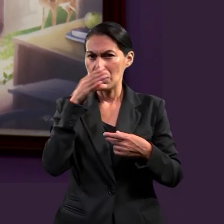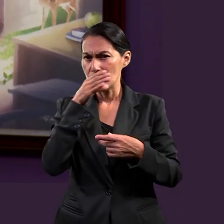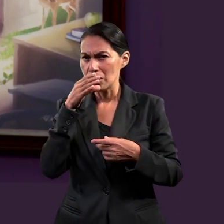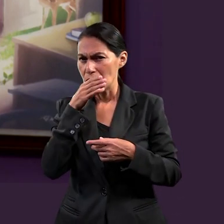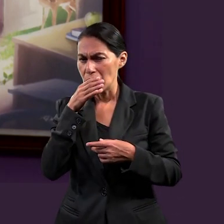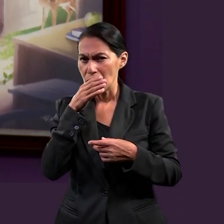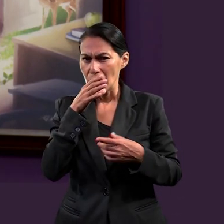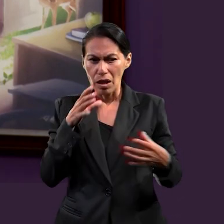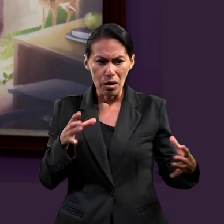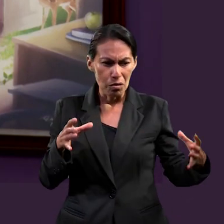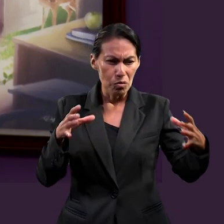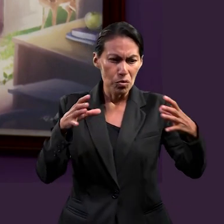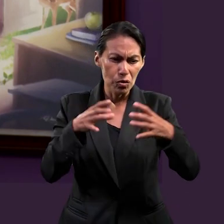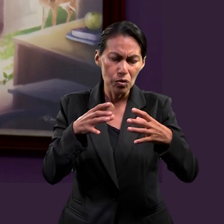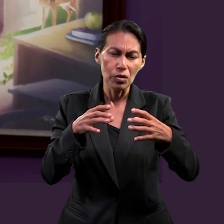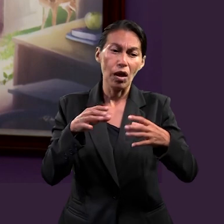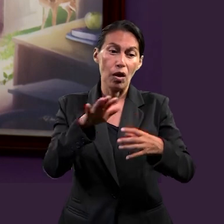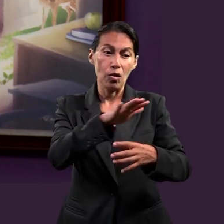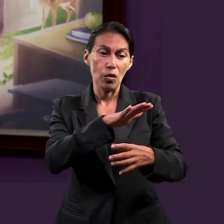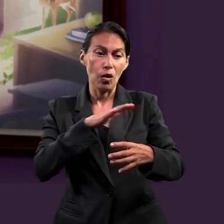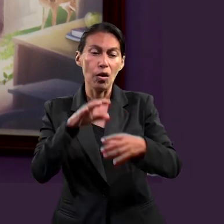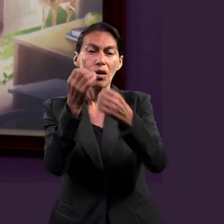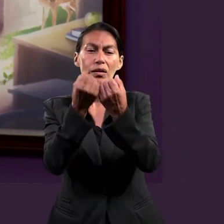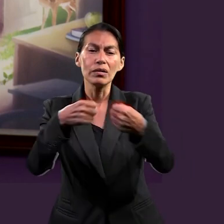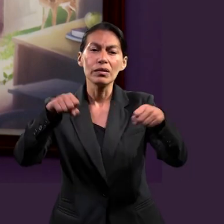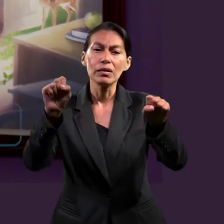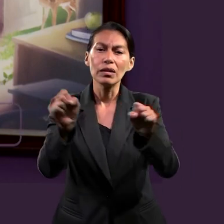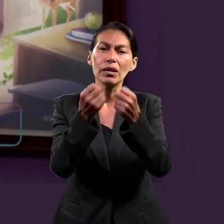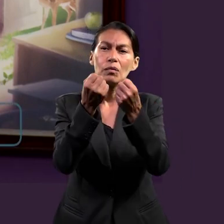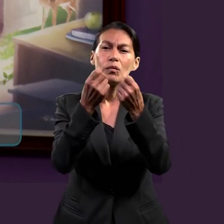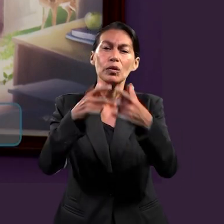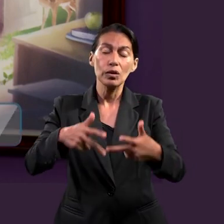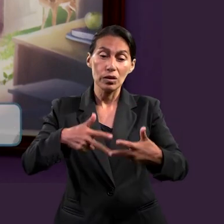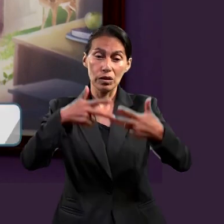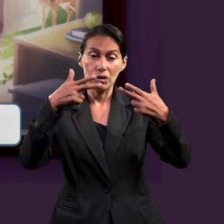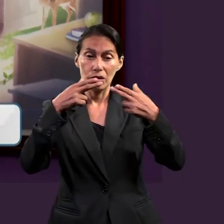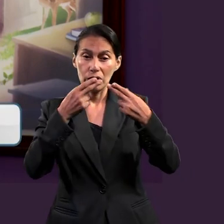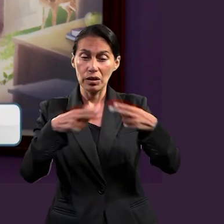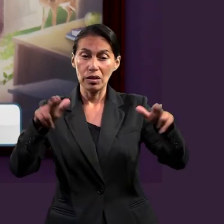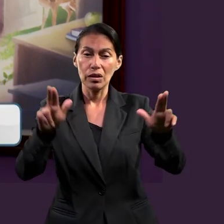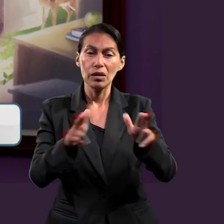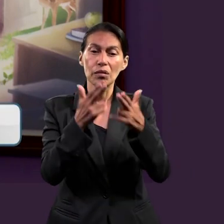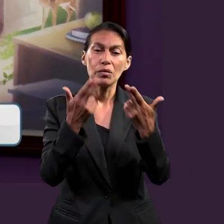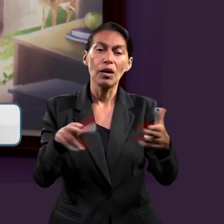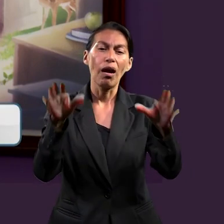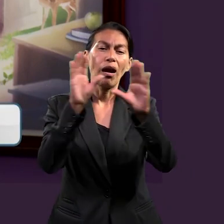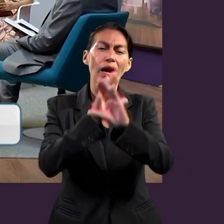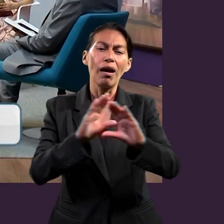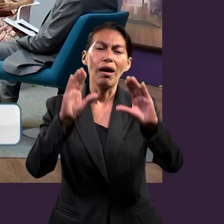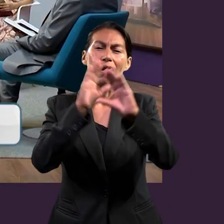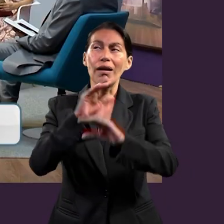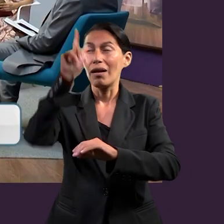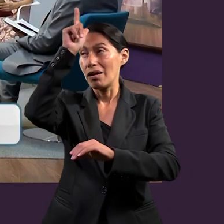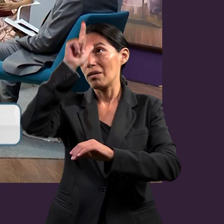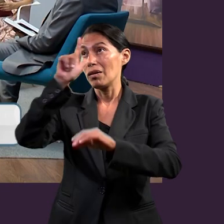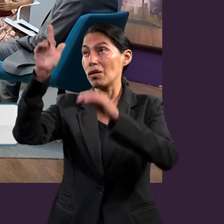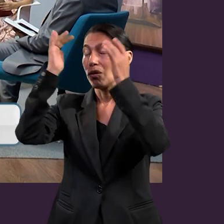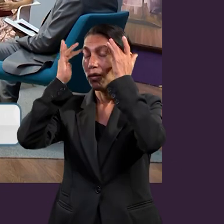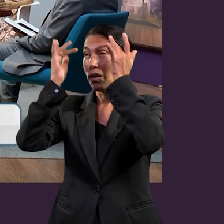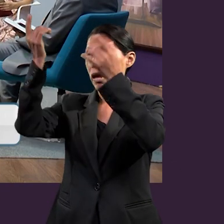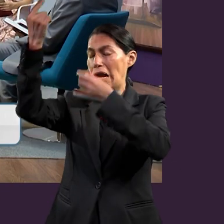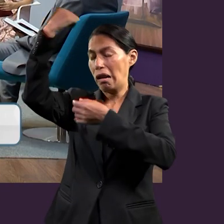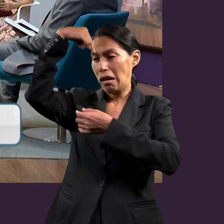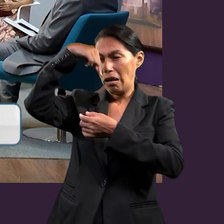cuando se reunían, hablando entre vosotros con salmos, con himnos y cánticos espirituales, cantando y